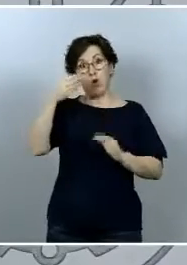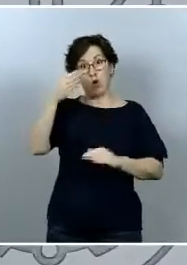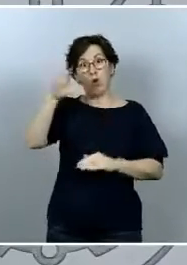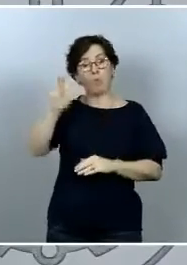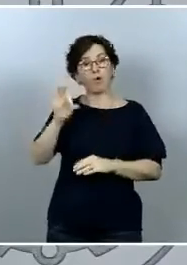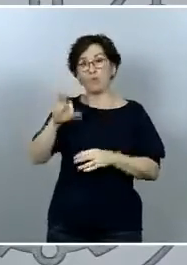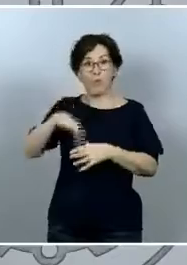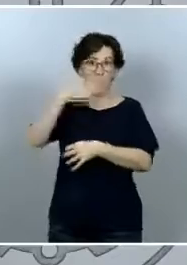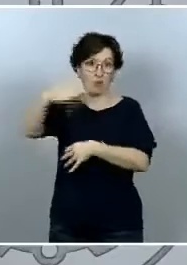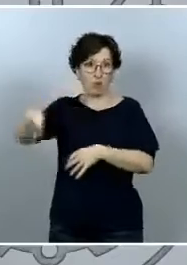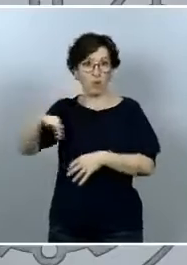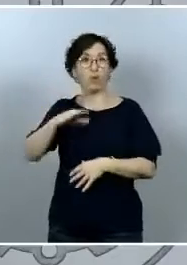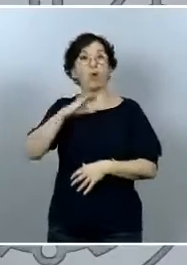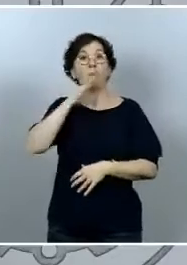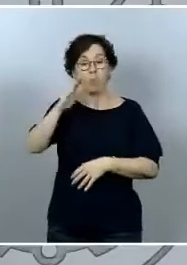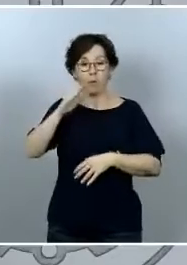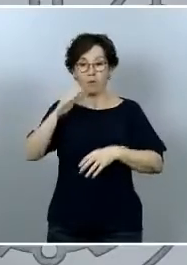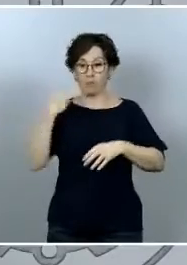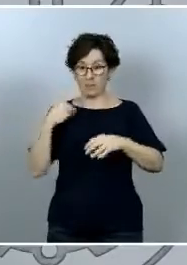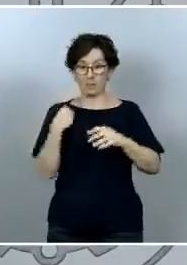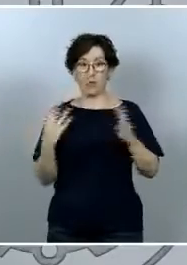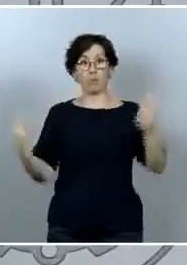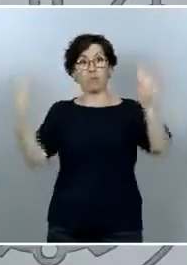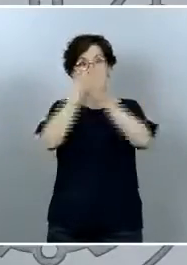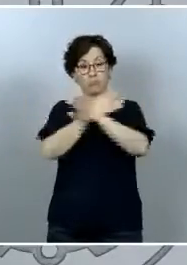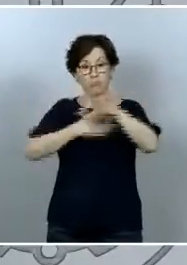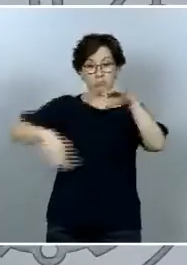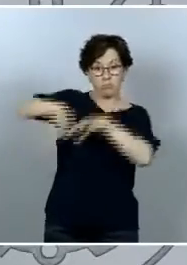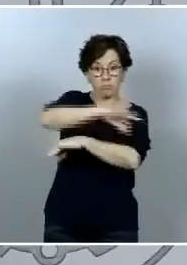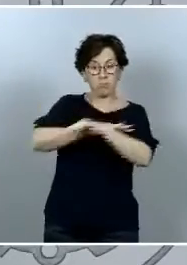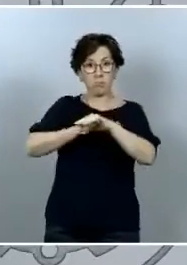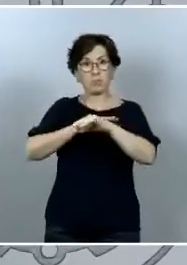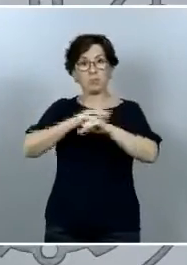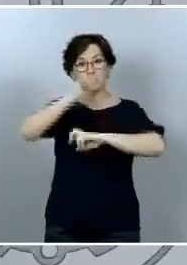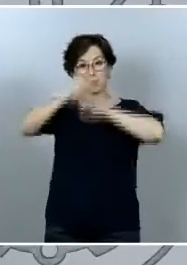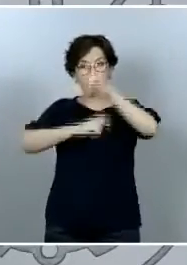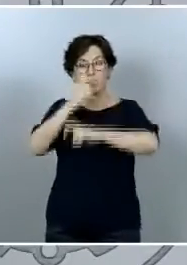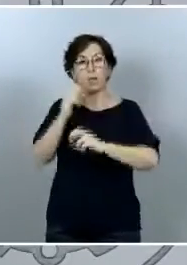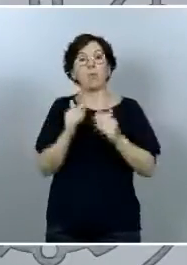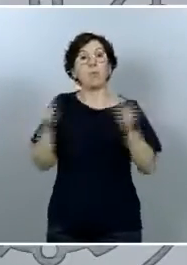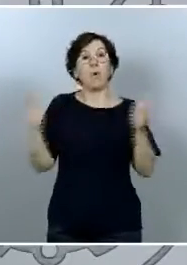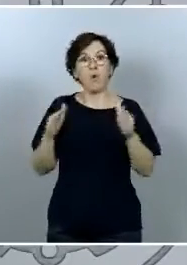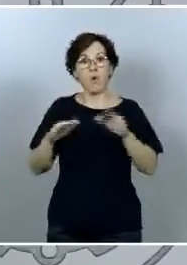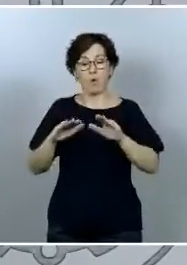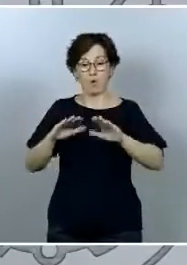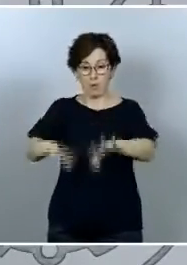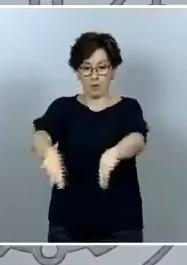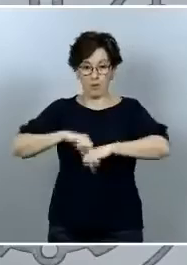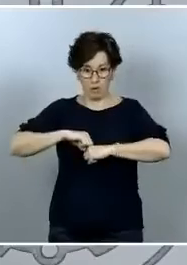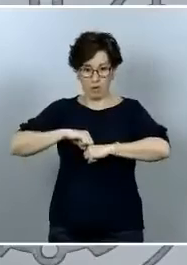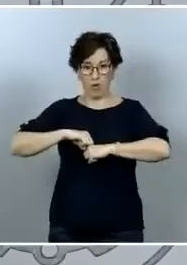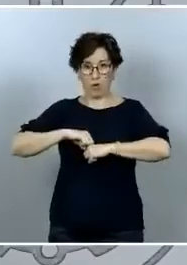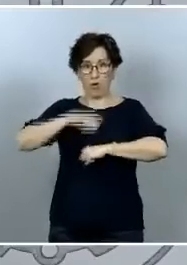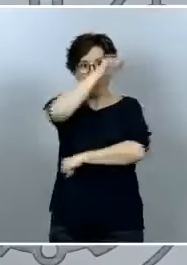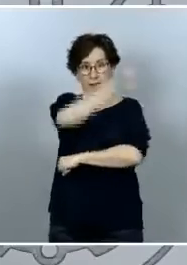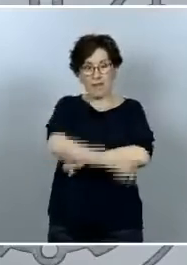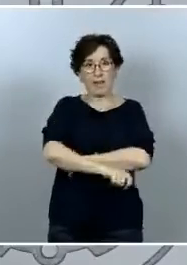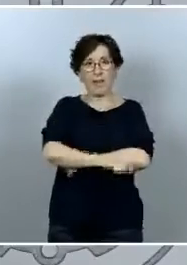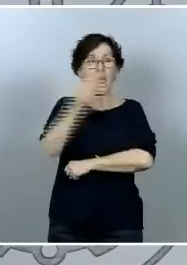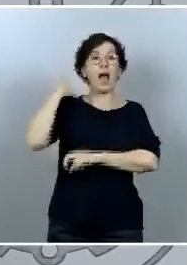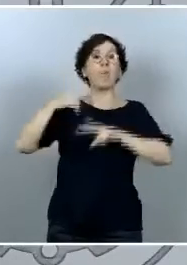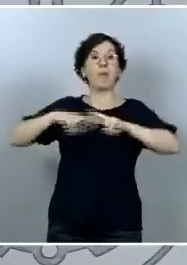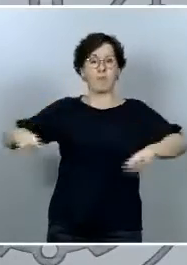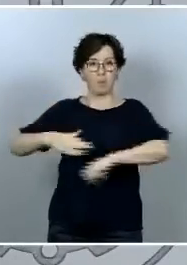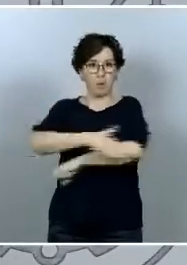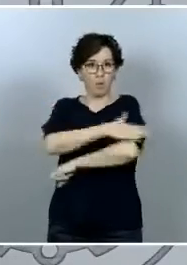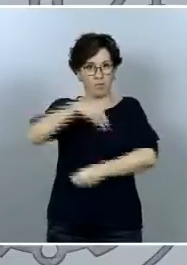proceso de remodelación comenzó al principio de la llegada o de la confirmación del señor Marlaska como ministro del Interior con